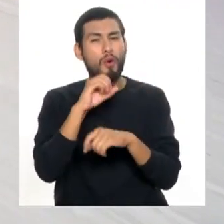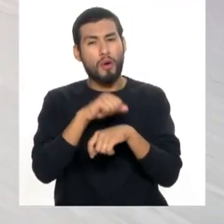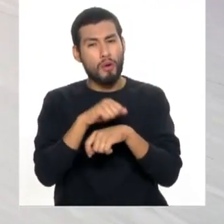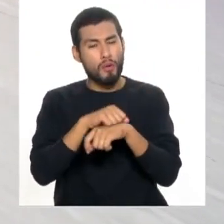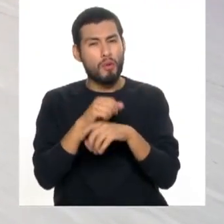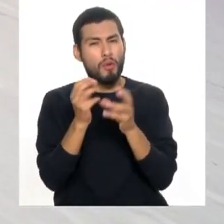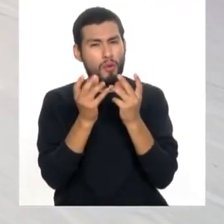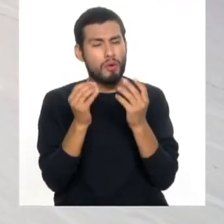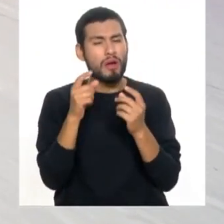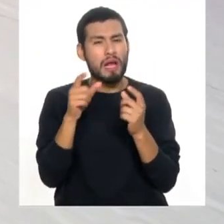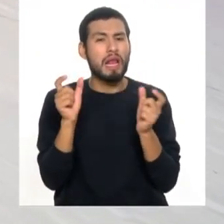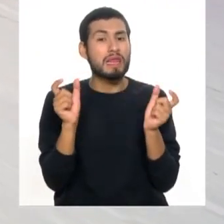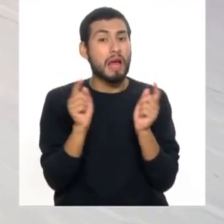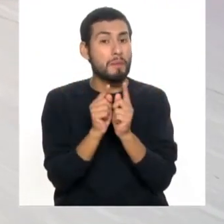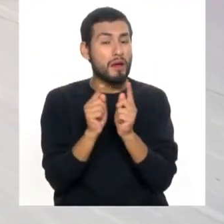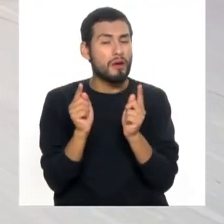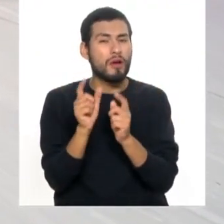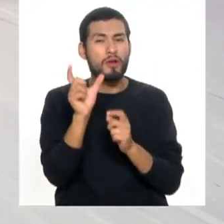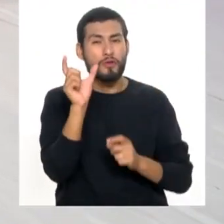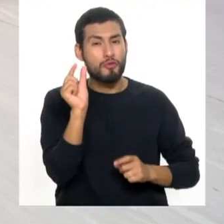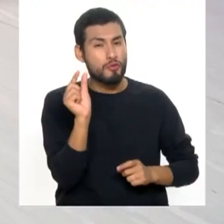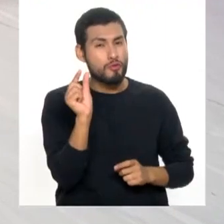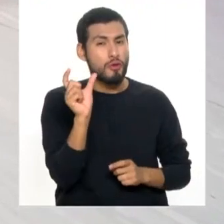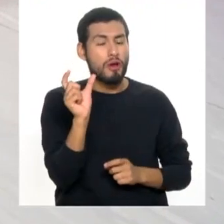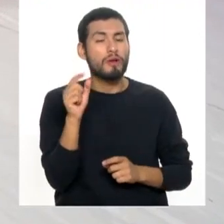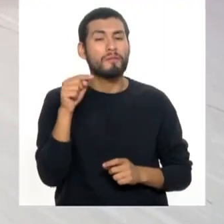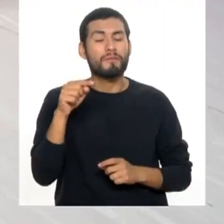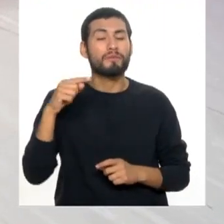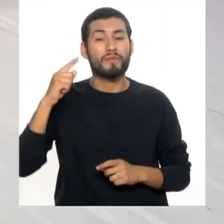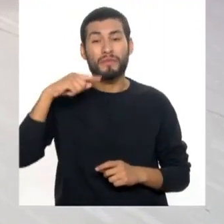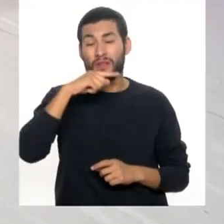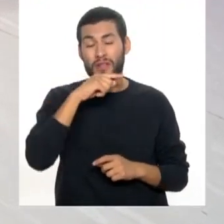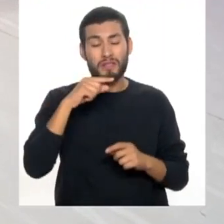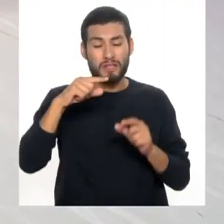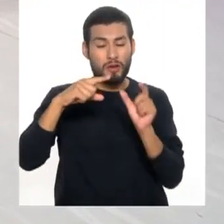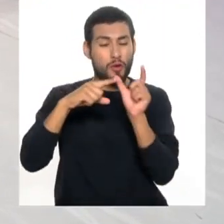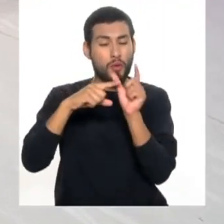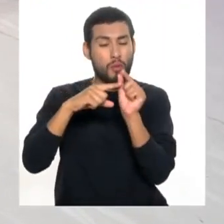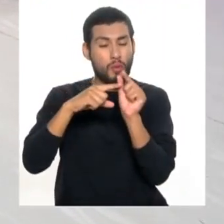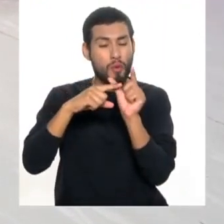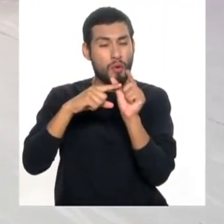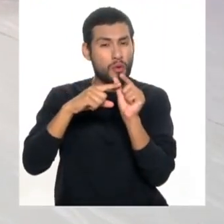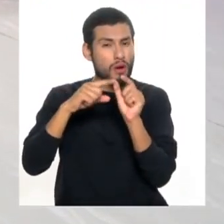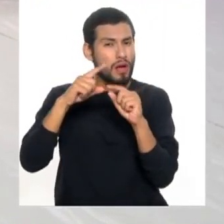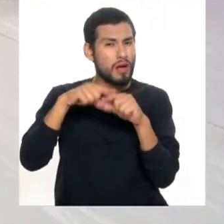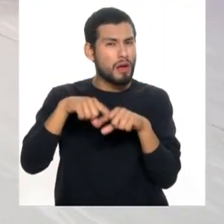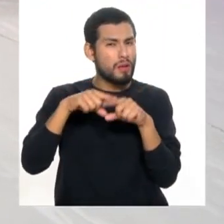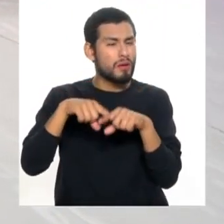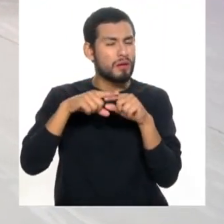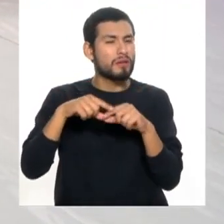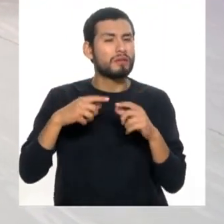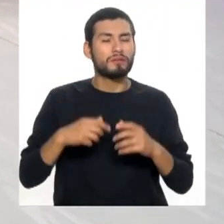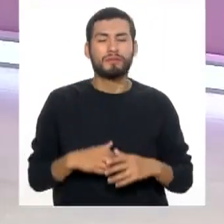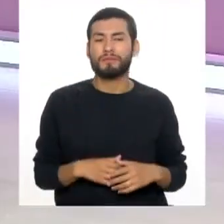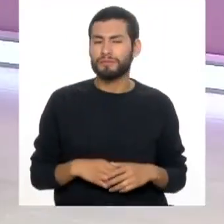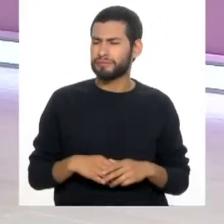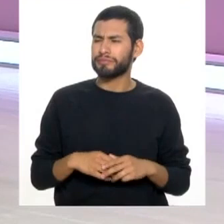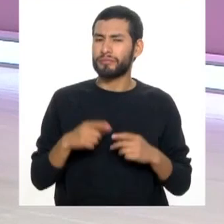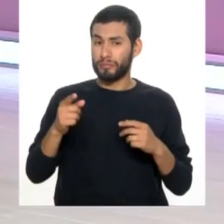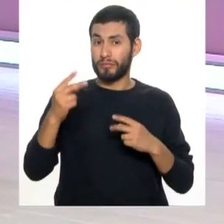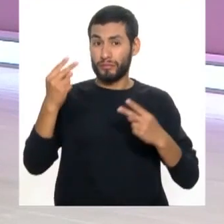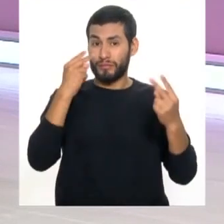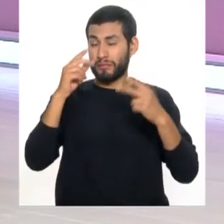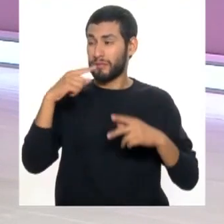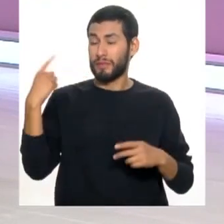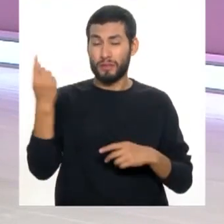cerdas dura. Igual el tamaño. Hay tamaños medianos, ejemplo, small, medio y large, por decir así. Depende de la Aquí nos están viendo